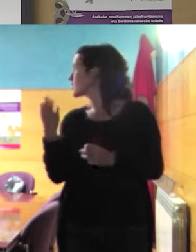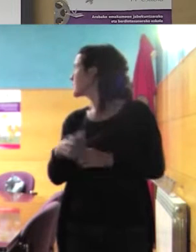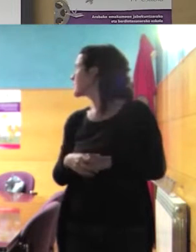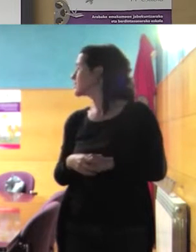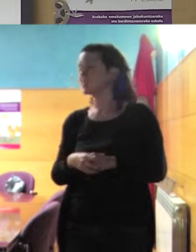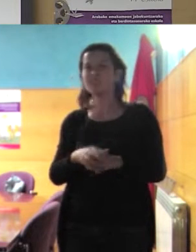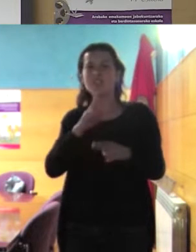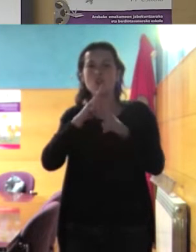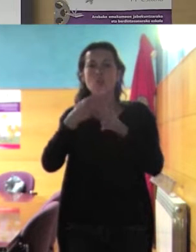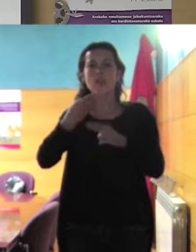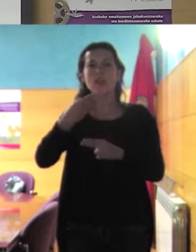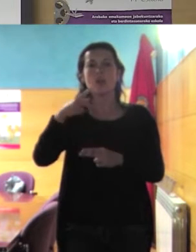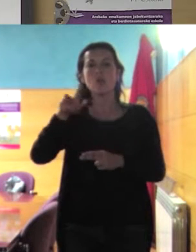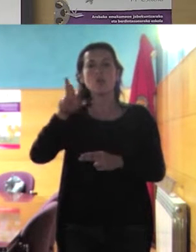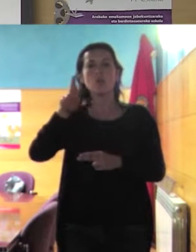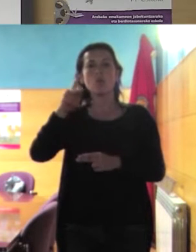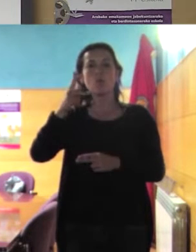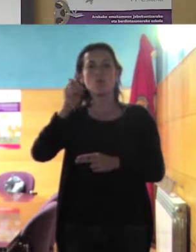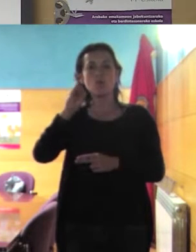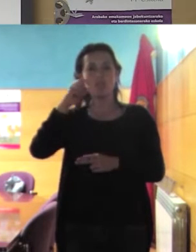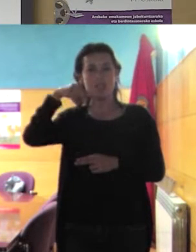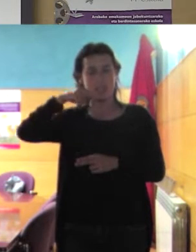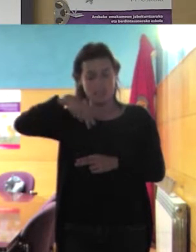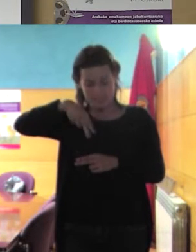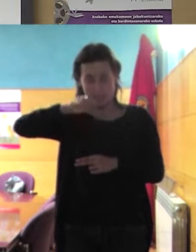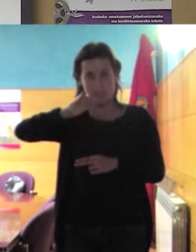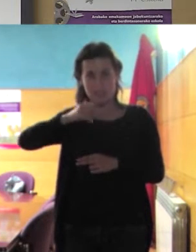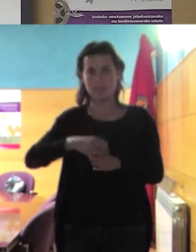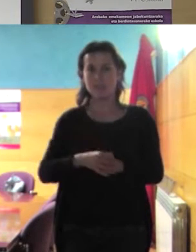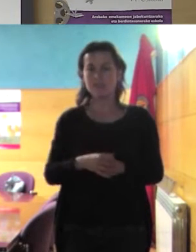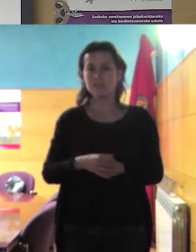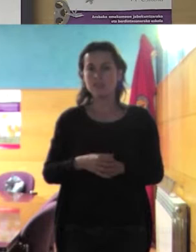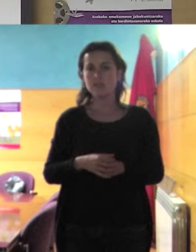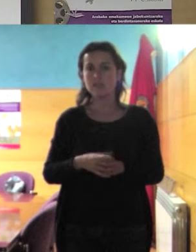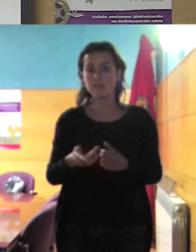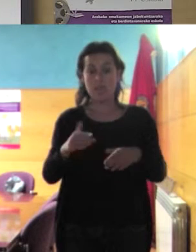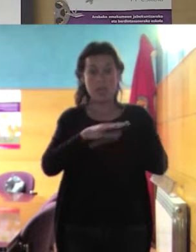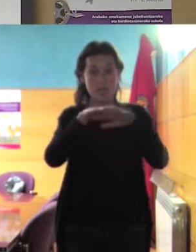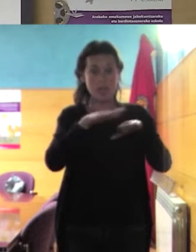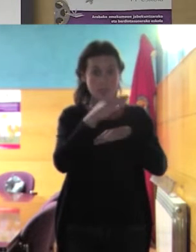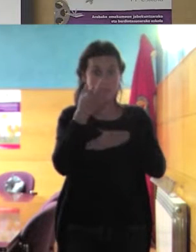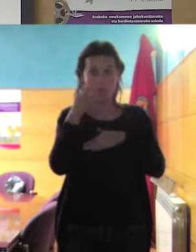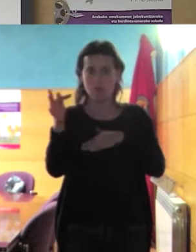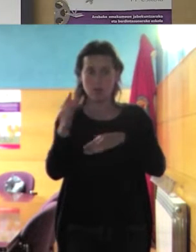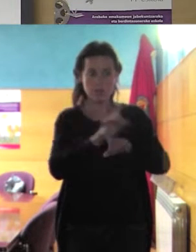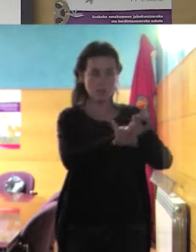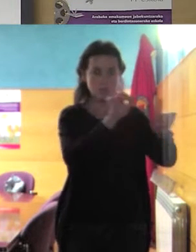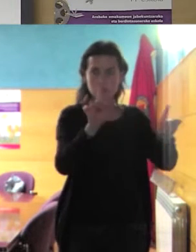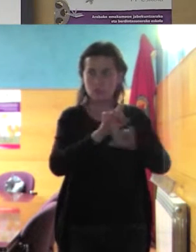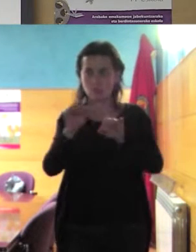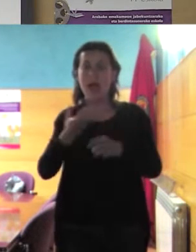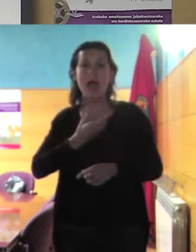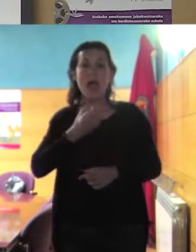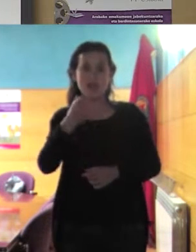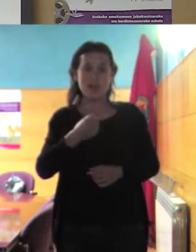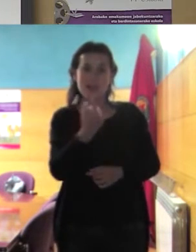famoso Burkini que fue prohibido en las playas francesas por varios alcaldes este